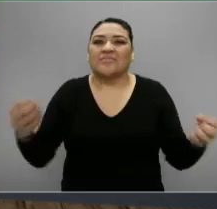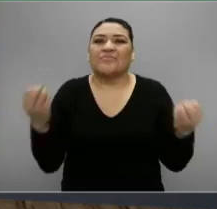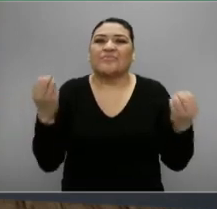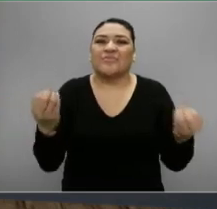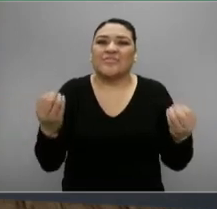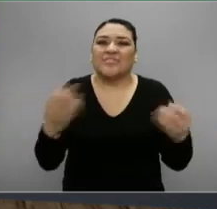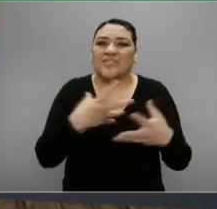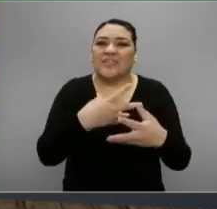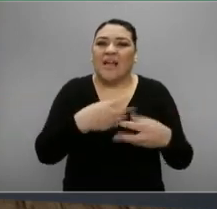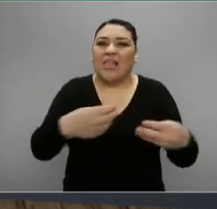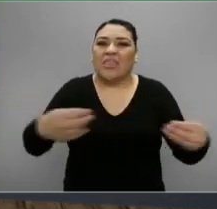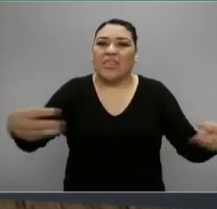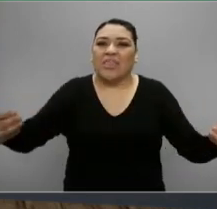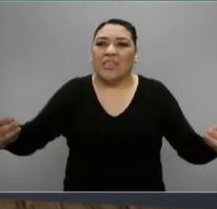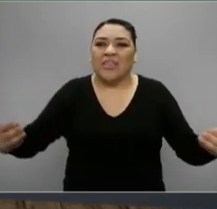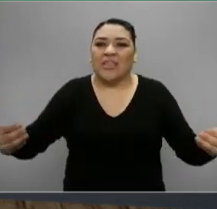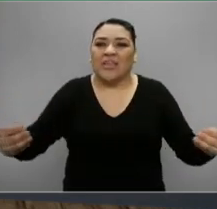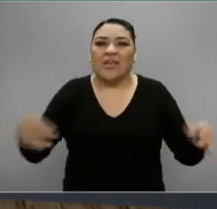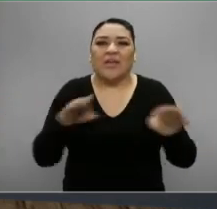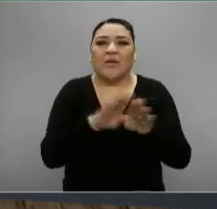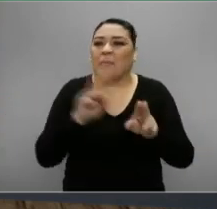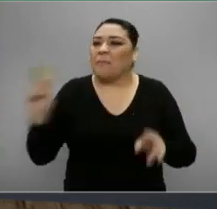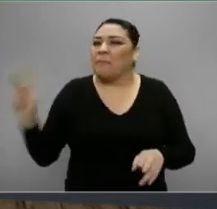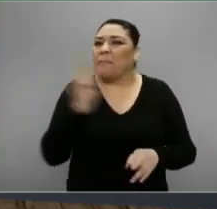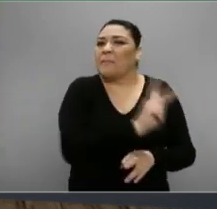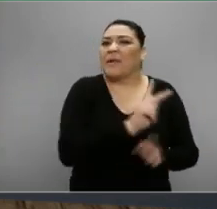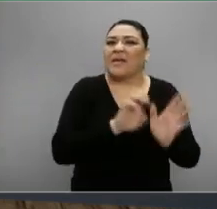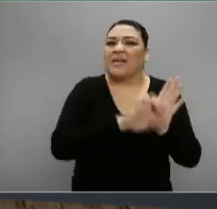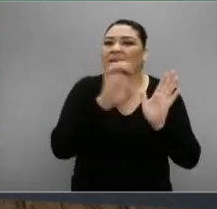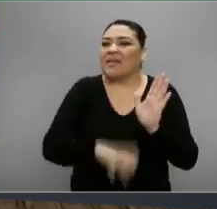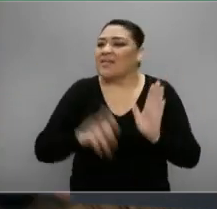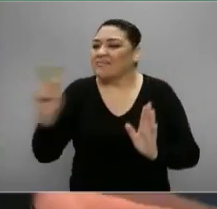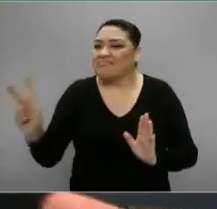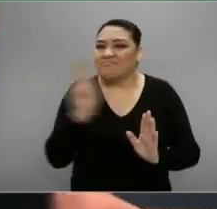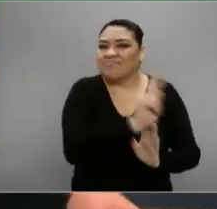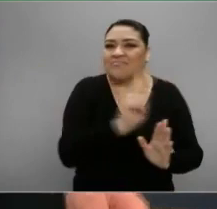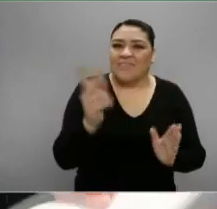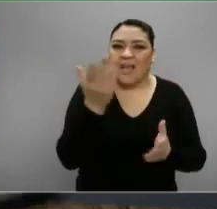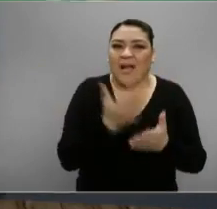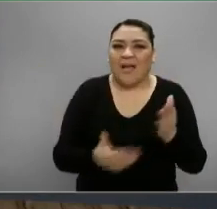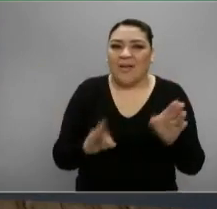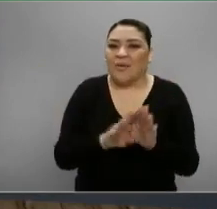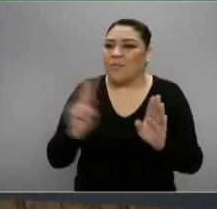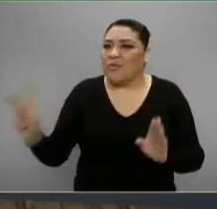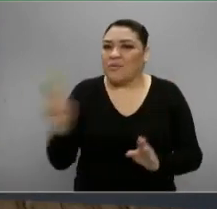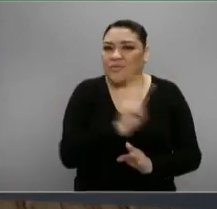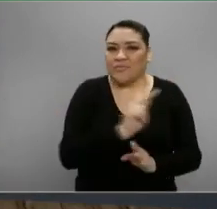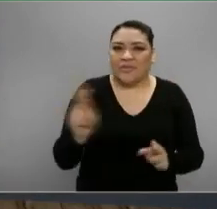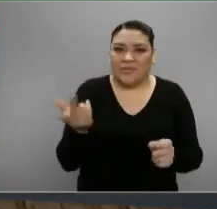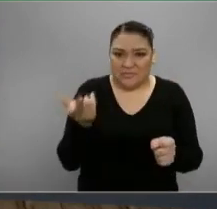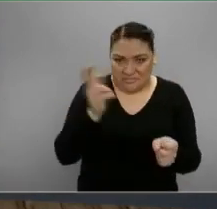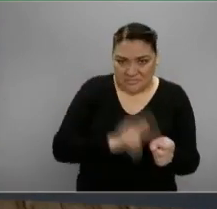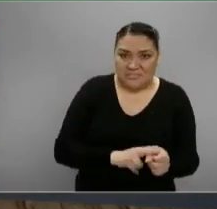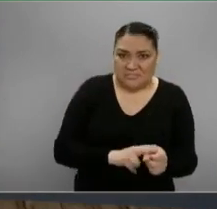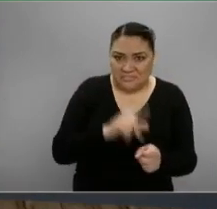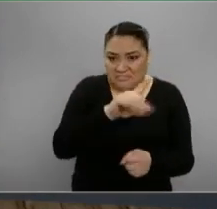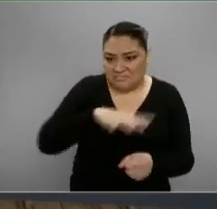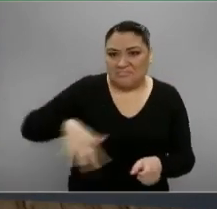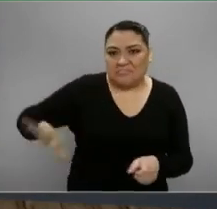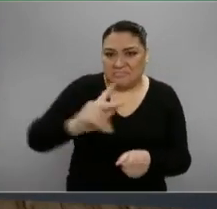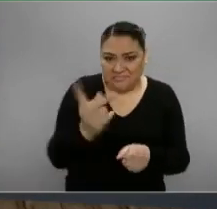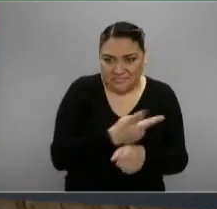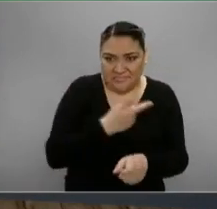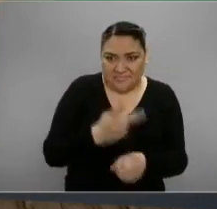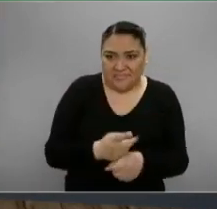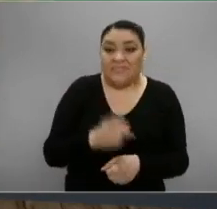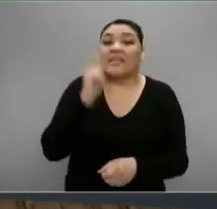cómo ilustra lo que está aconteciendo precisamente en hospitales de esa entidad.